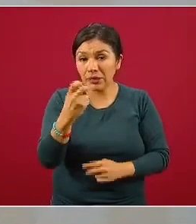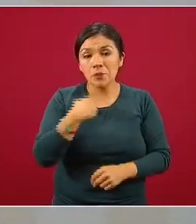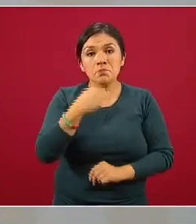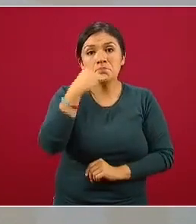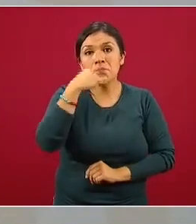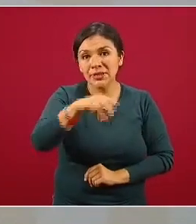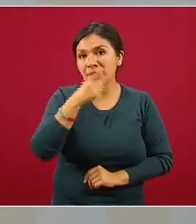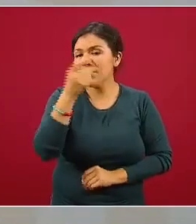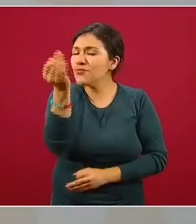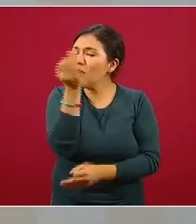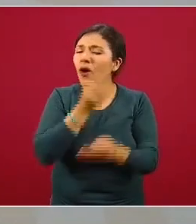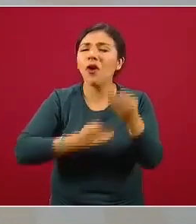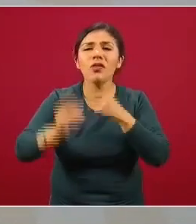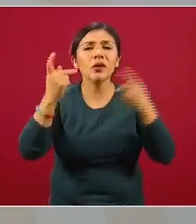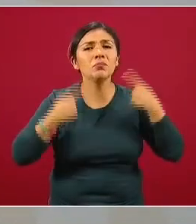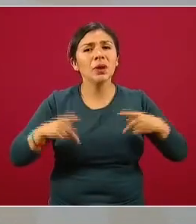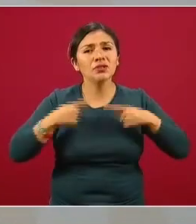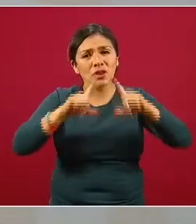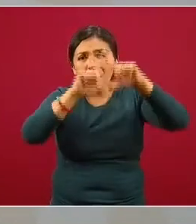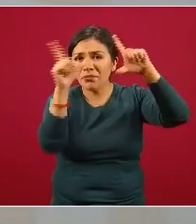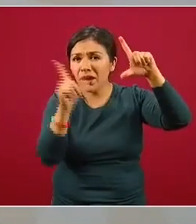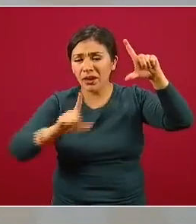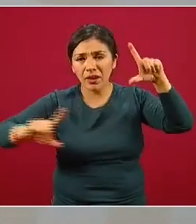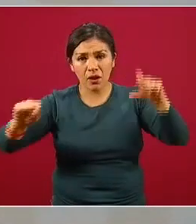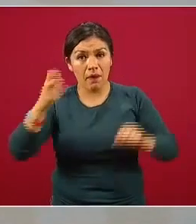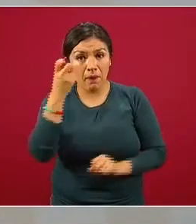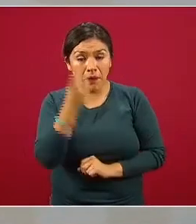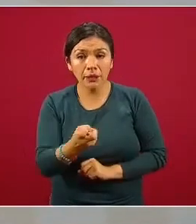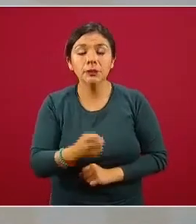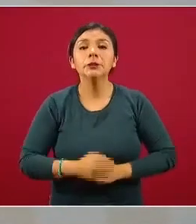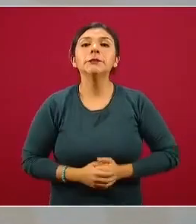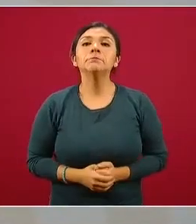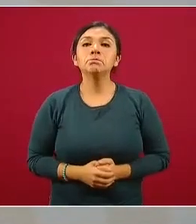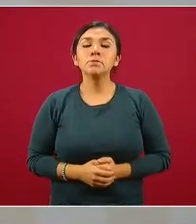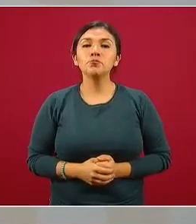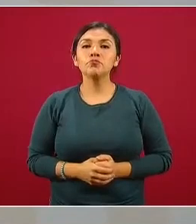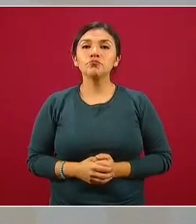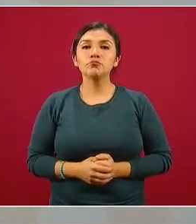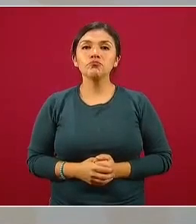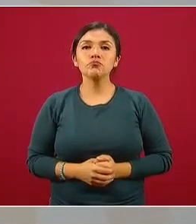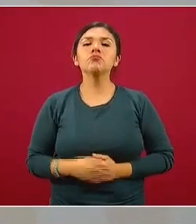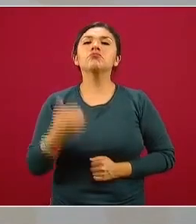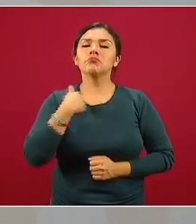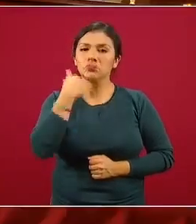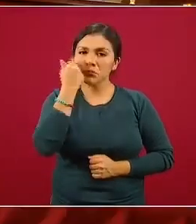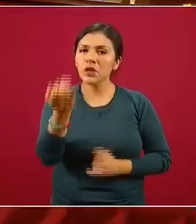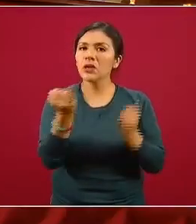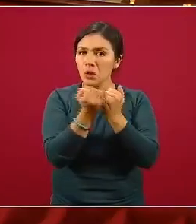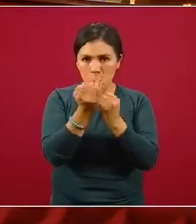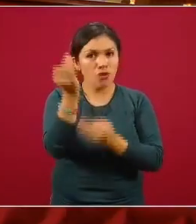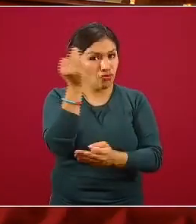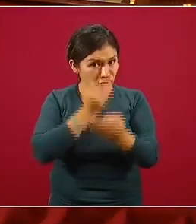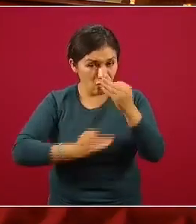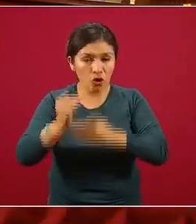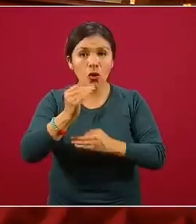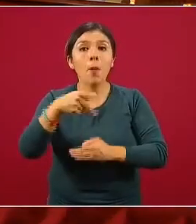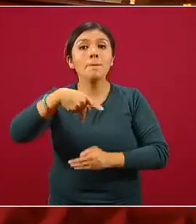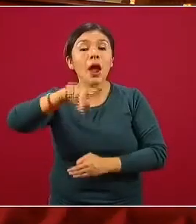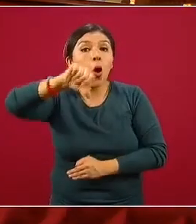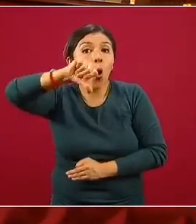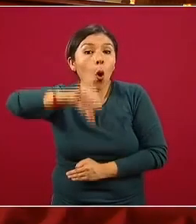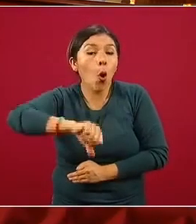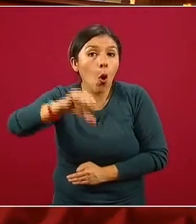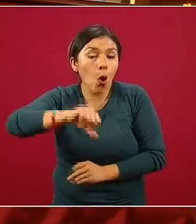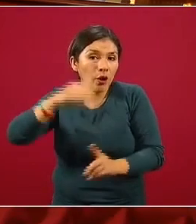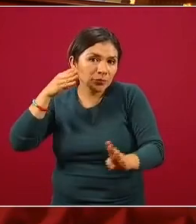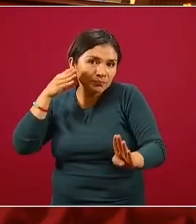todo el pueblo de México, para toda la sociedad civil. Y si bien queremos dirigirnos para todos, específicamente el día de